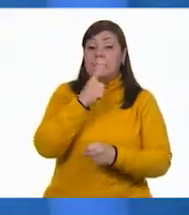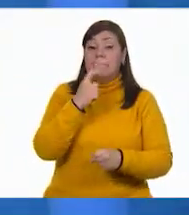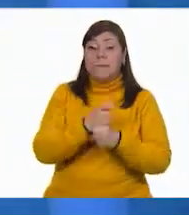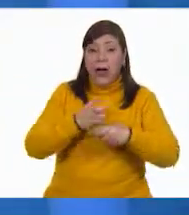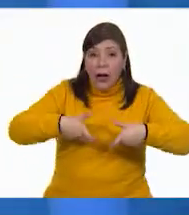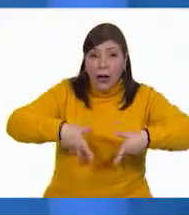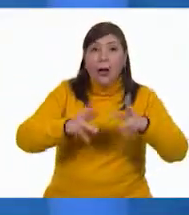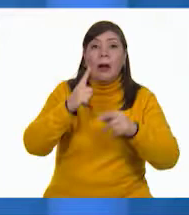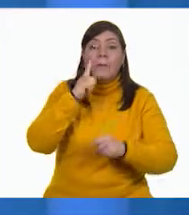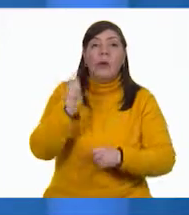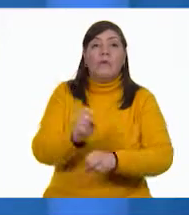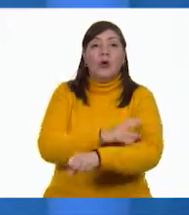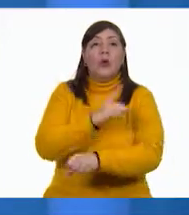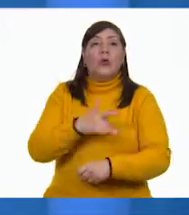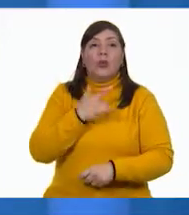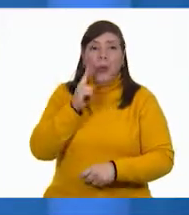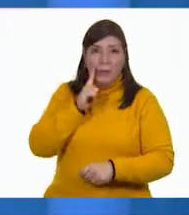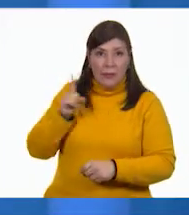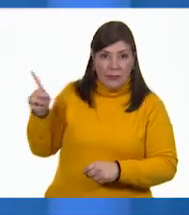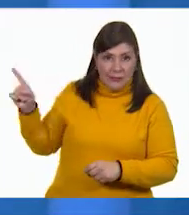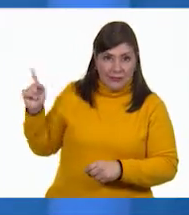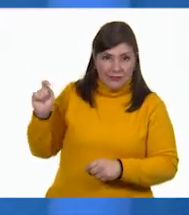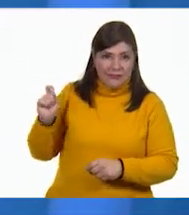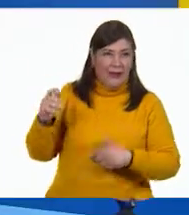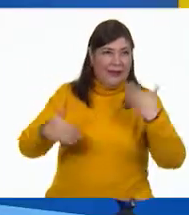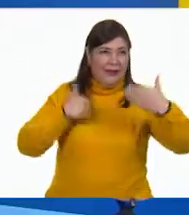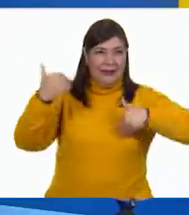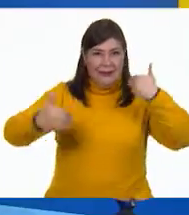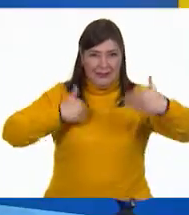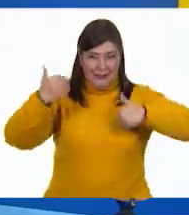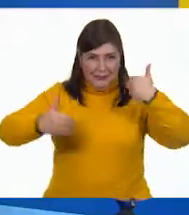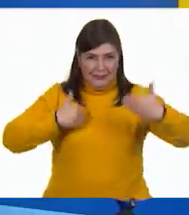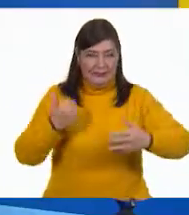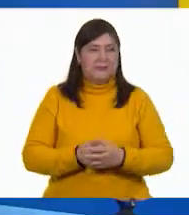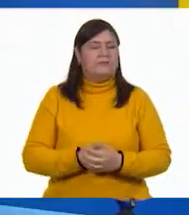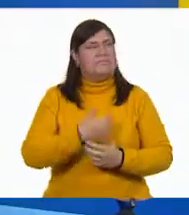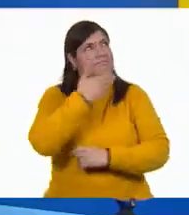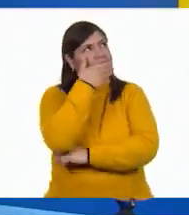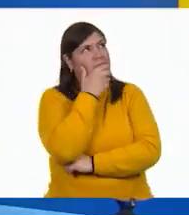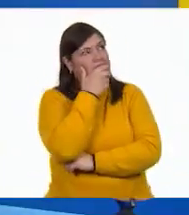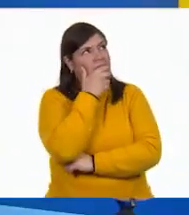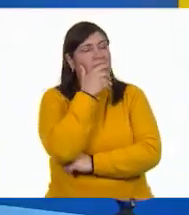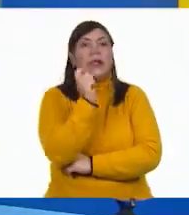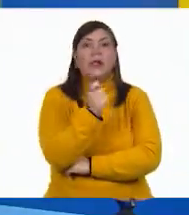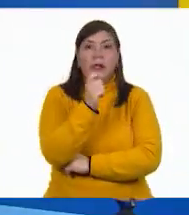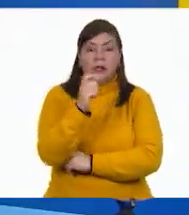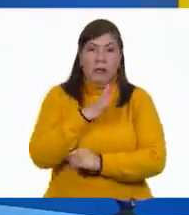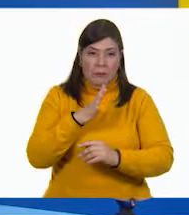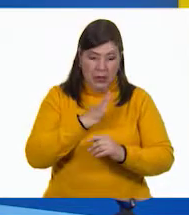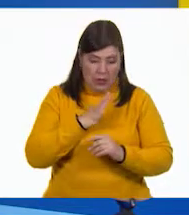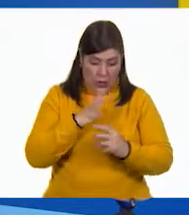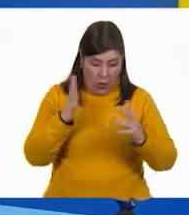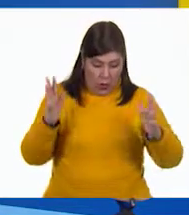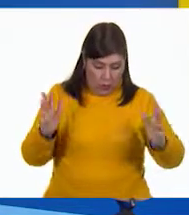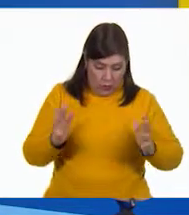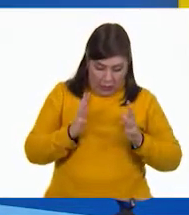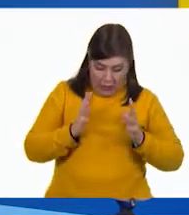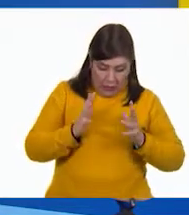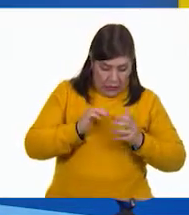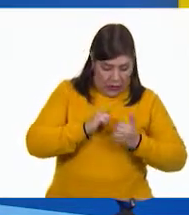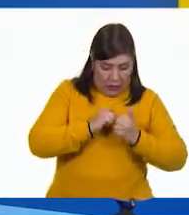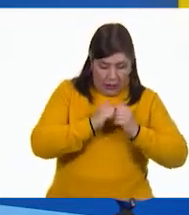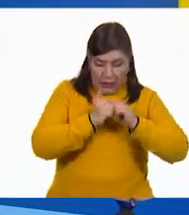que cayó es la alegría. Ok, muy bien. Una sorpresa que se convierte en alegría, déjalo